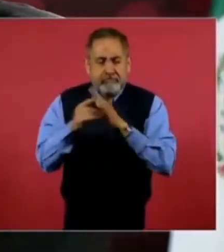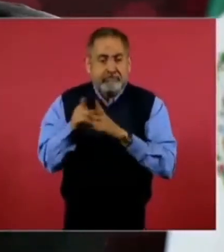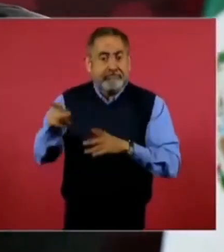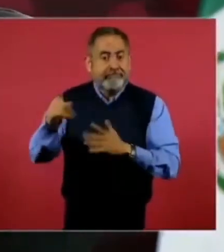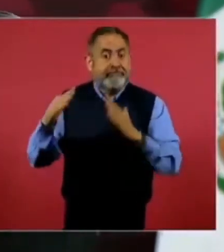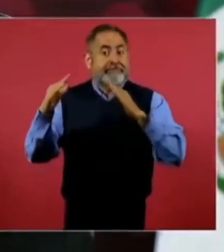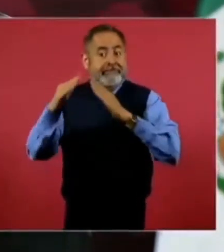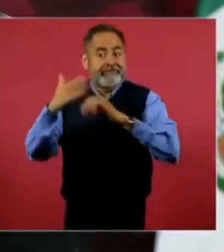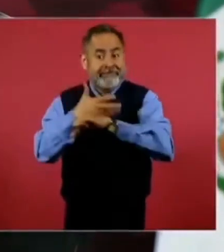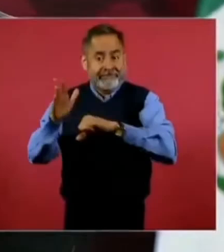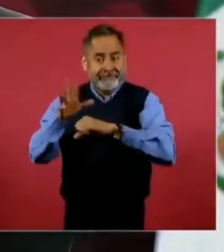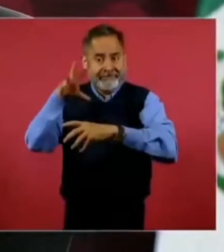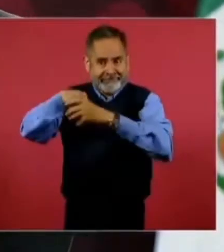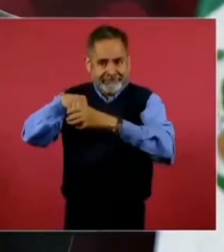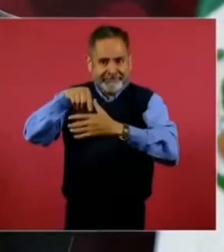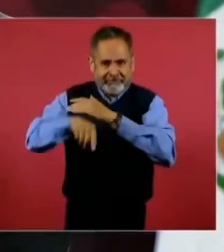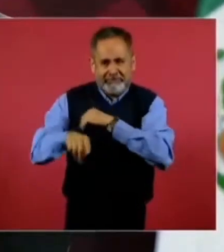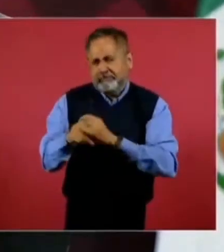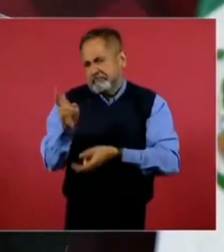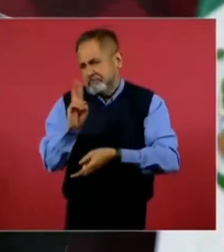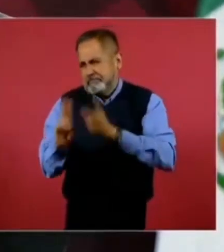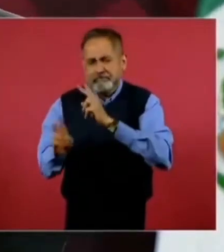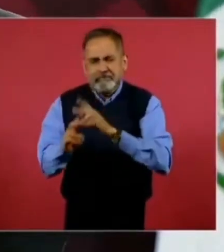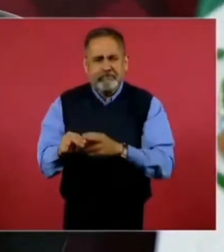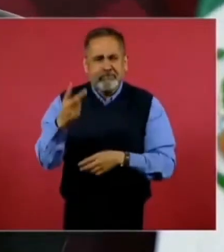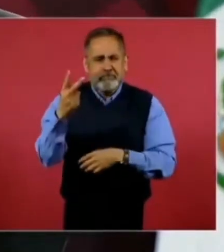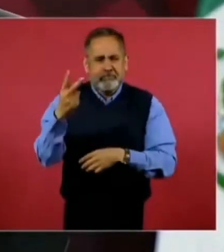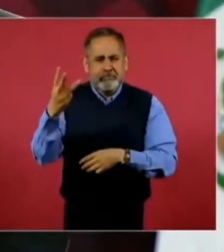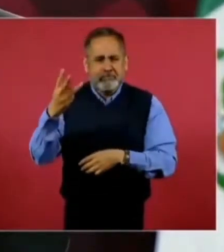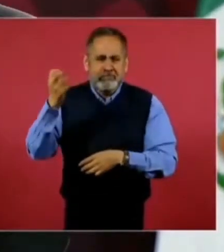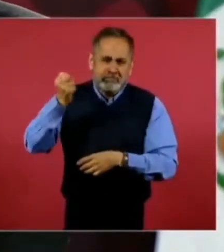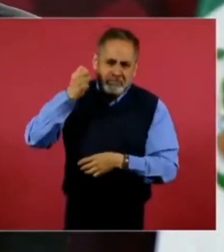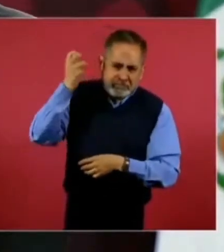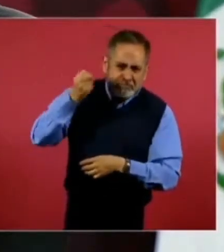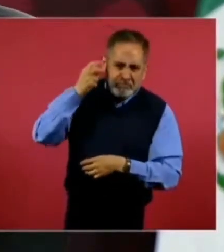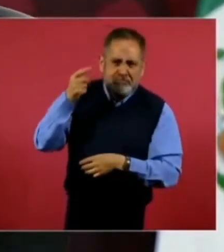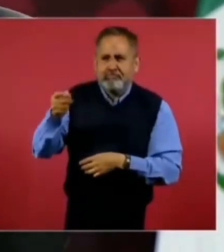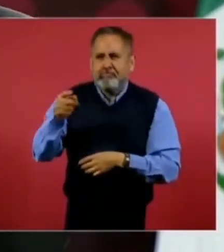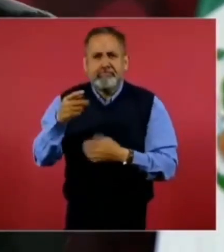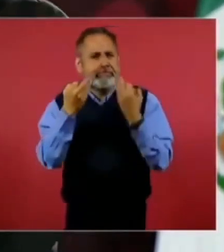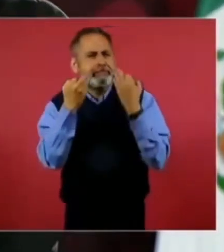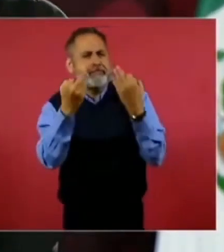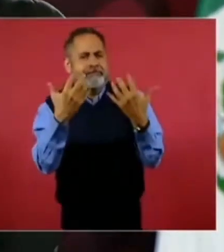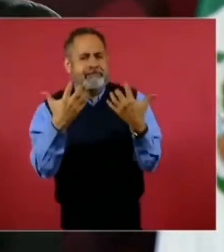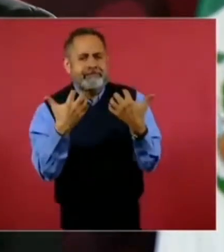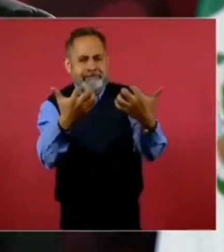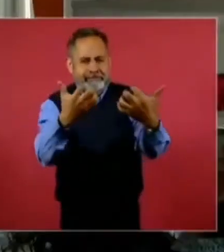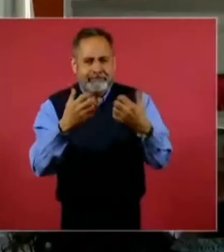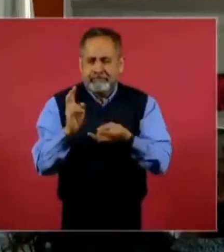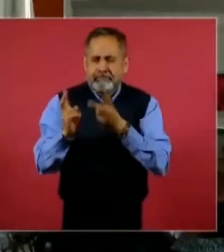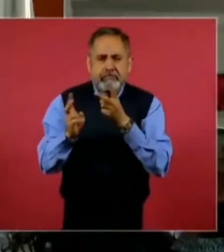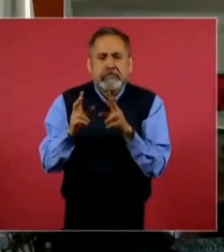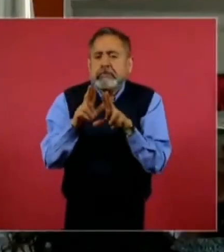Blanca, dos, tres discursos, hablamos con la prensa y no se trató